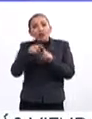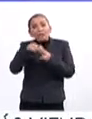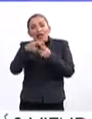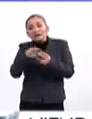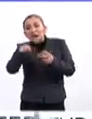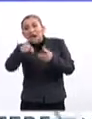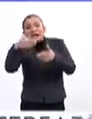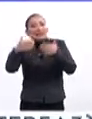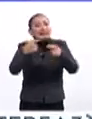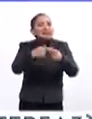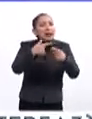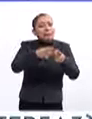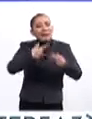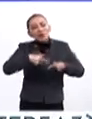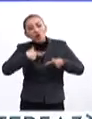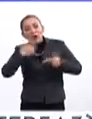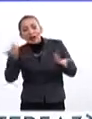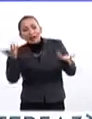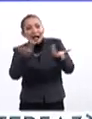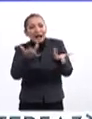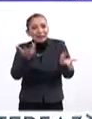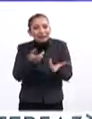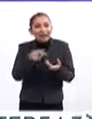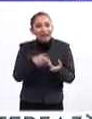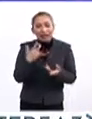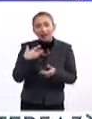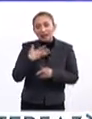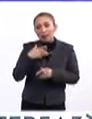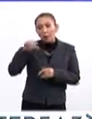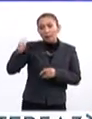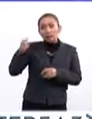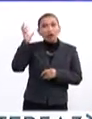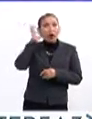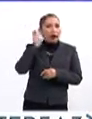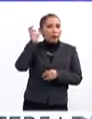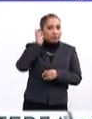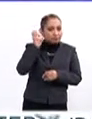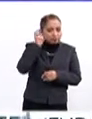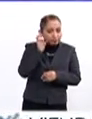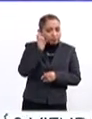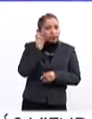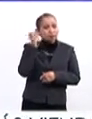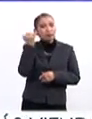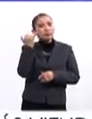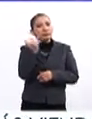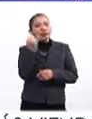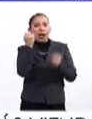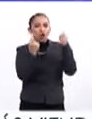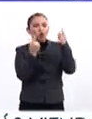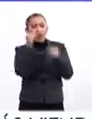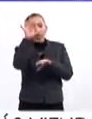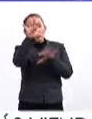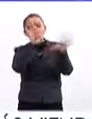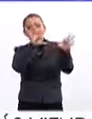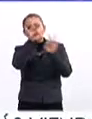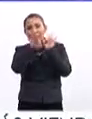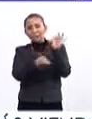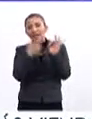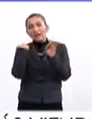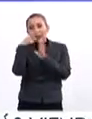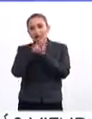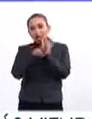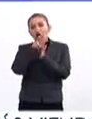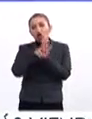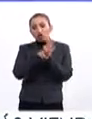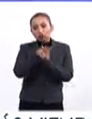nace, quiénes son sus representantes, y tenemos también audio, este, y algunos, este, selección también de algunos